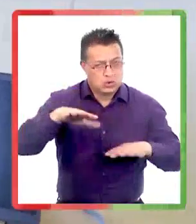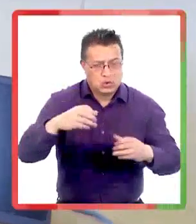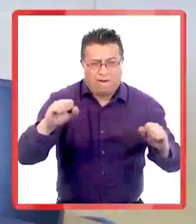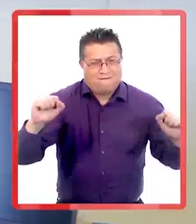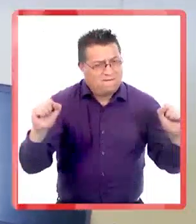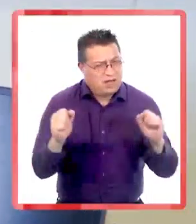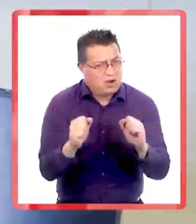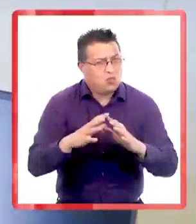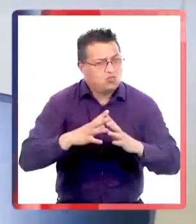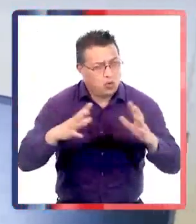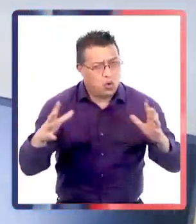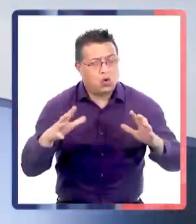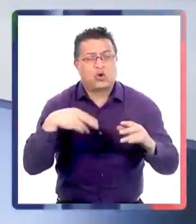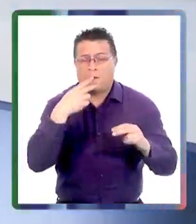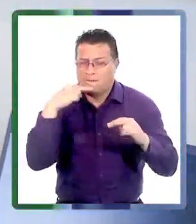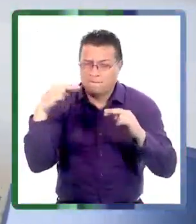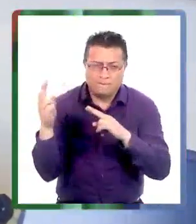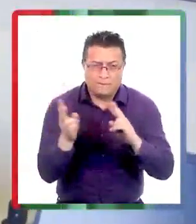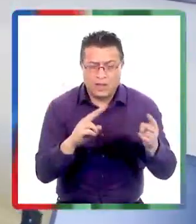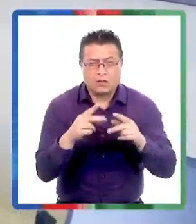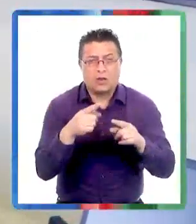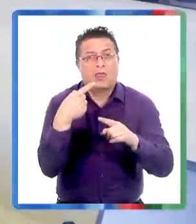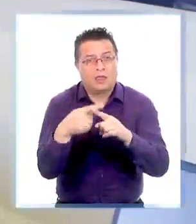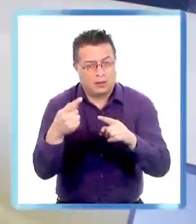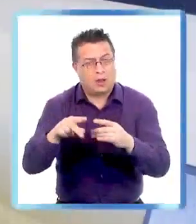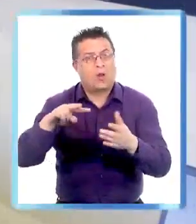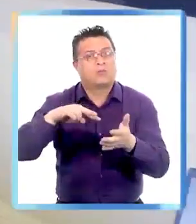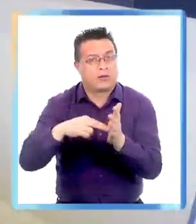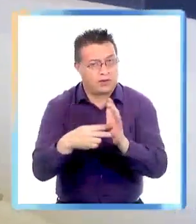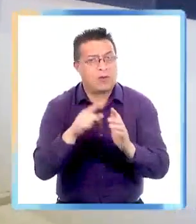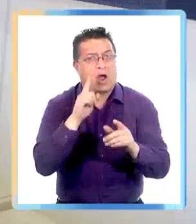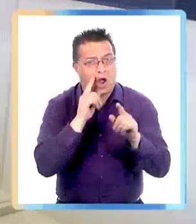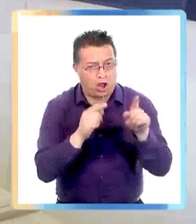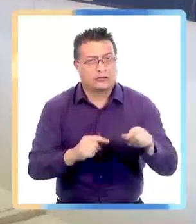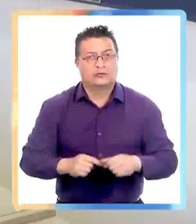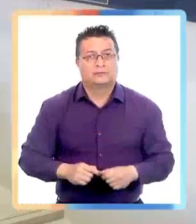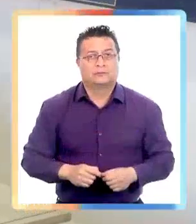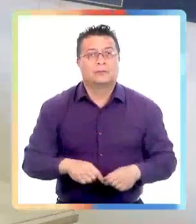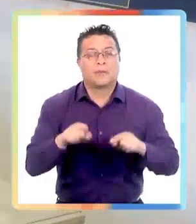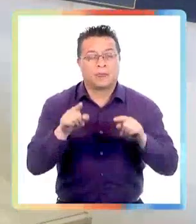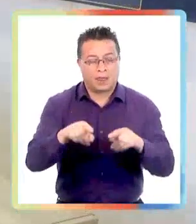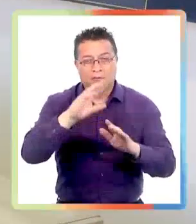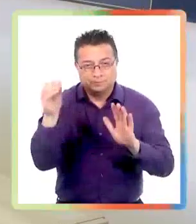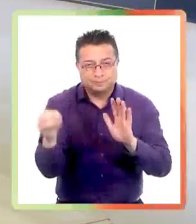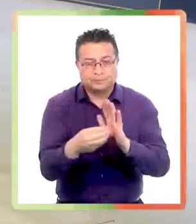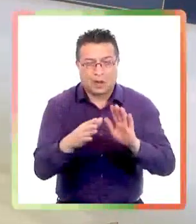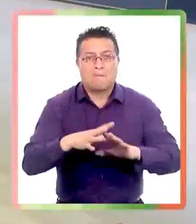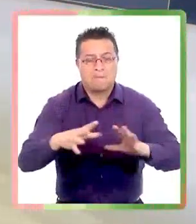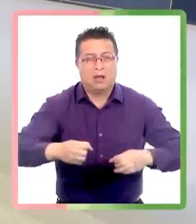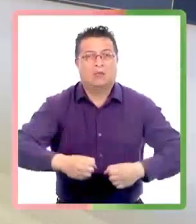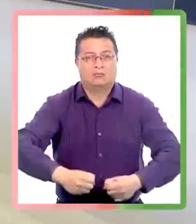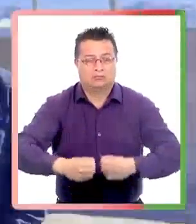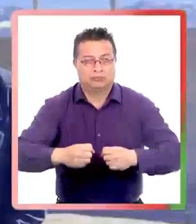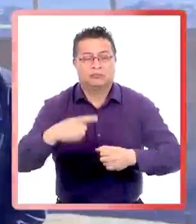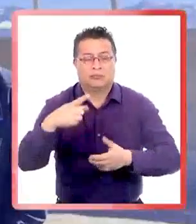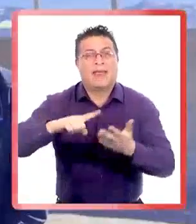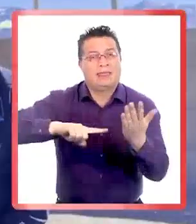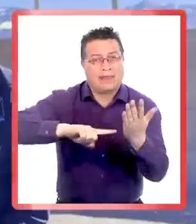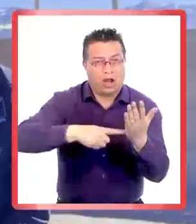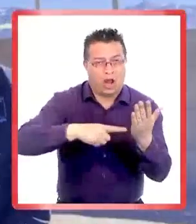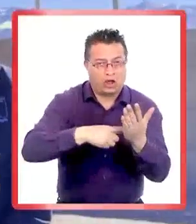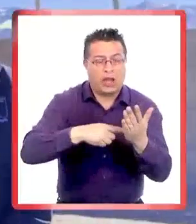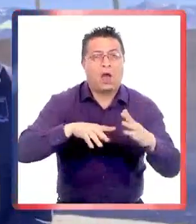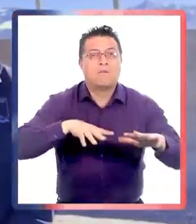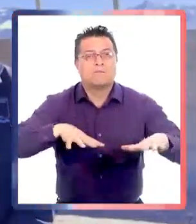son extremos, con temperaturas muy bajas, con vientos, con distintas dificultades. Se está implementando sus más